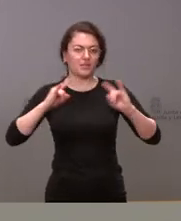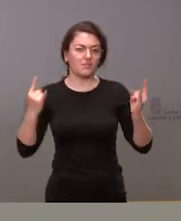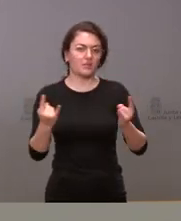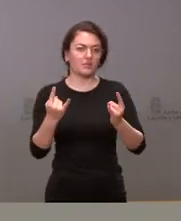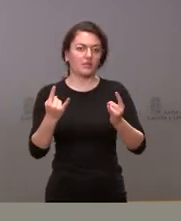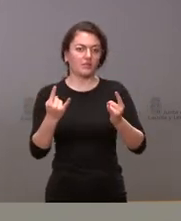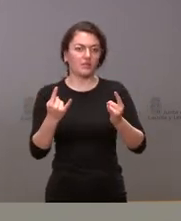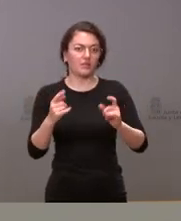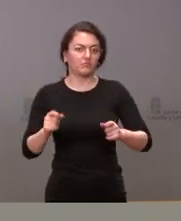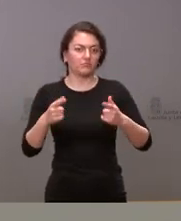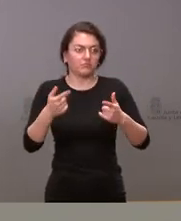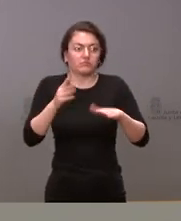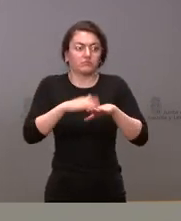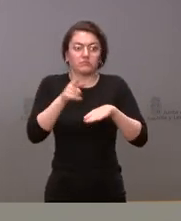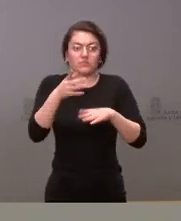informar e ilustrar sobre este asunto